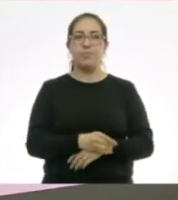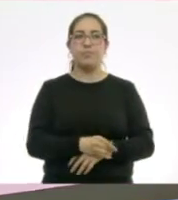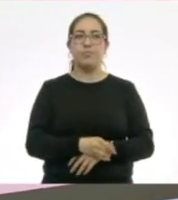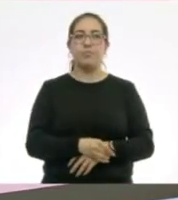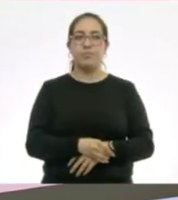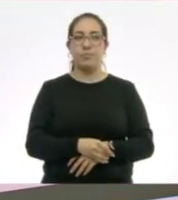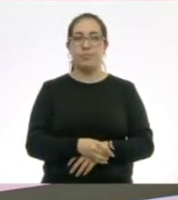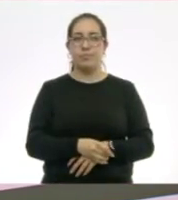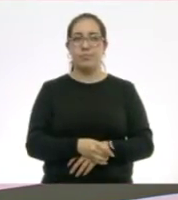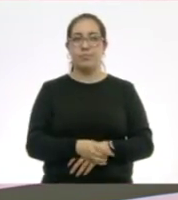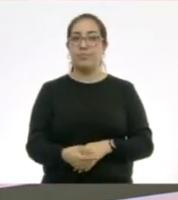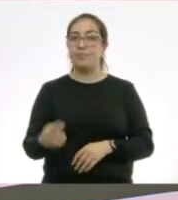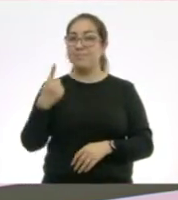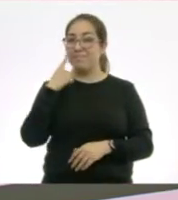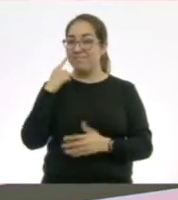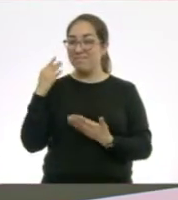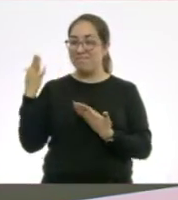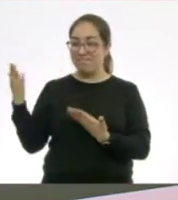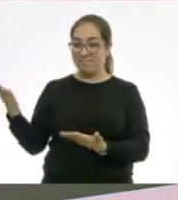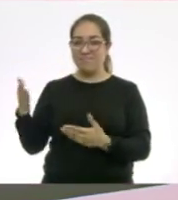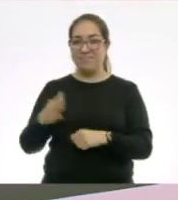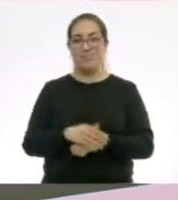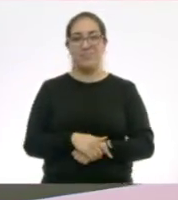Miren, el tríptico.